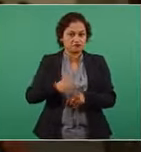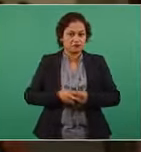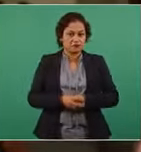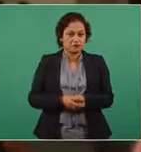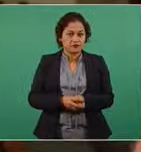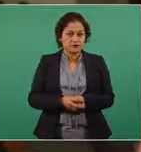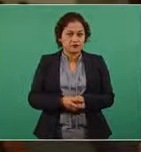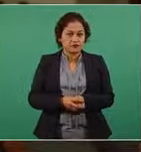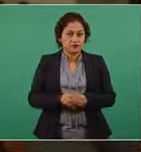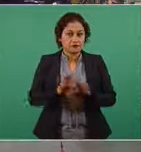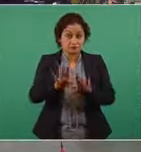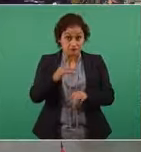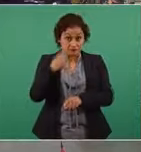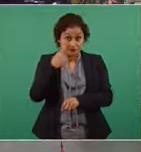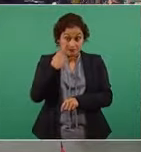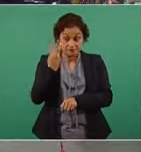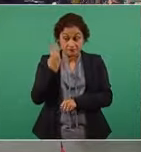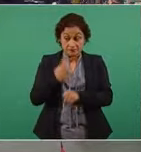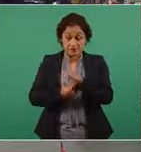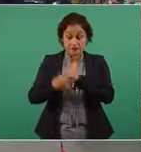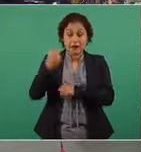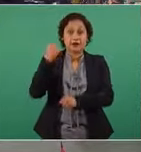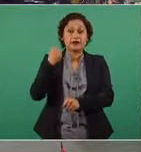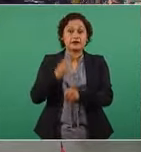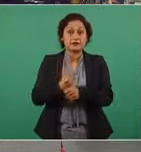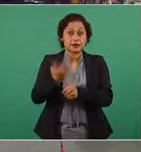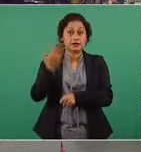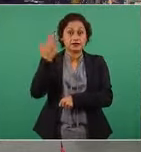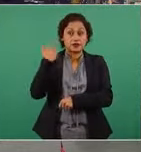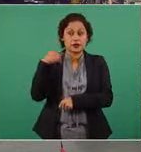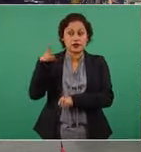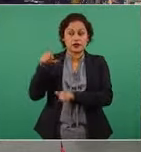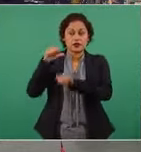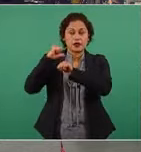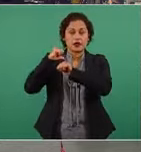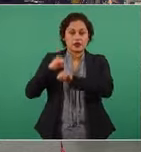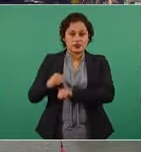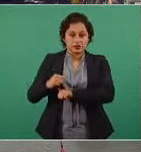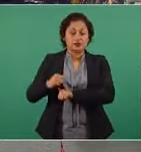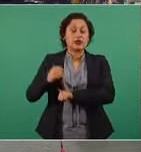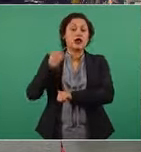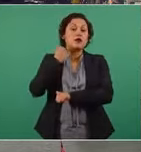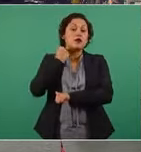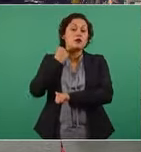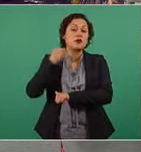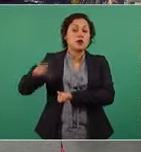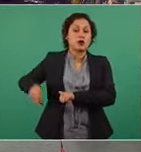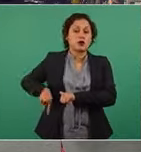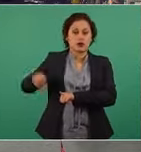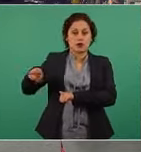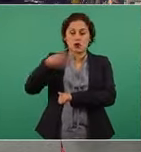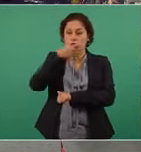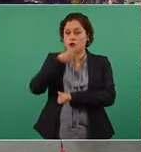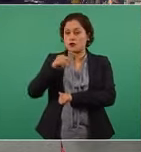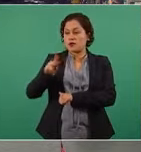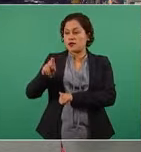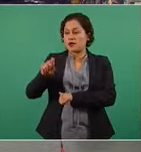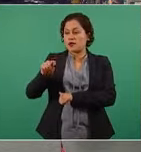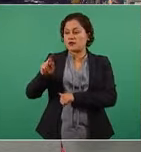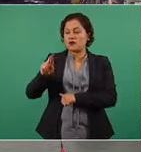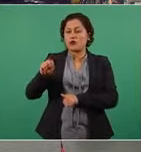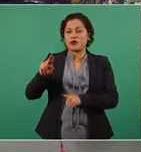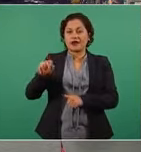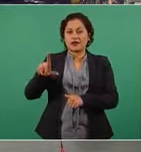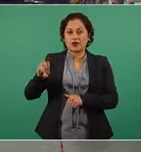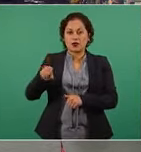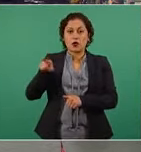hace tres años el fiscal general del estado de Tepic el señor Petronilo Díaz creó una mini